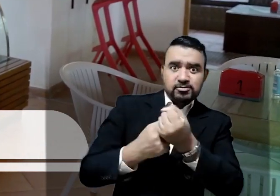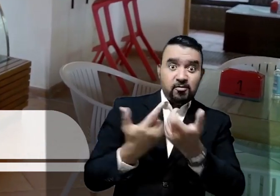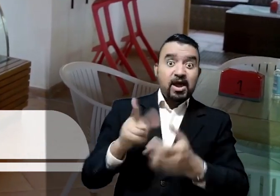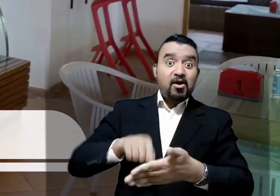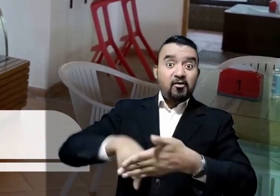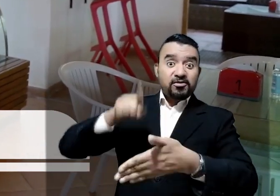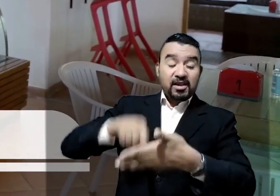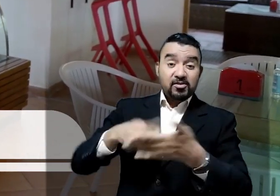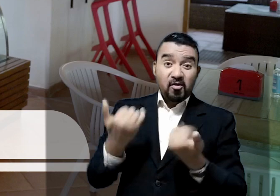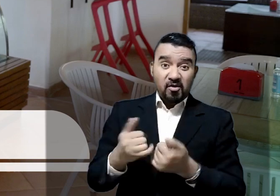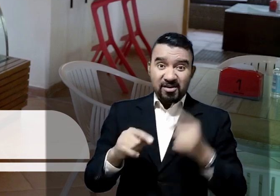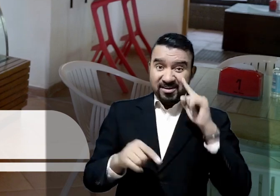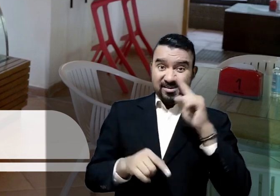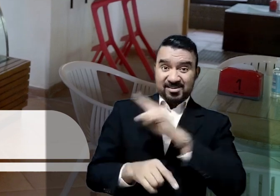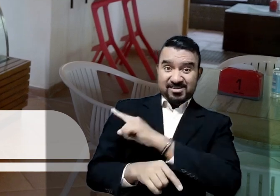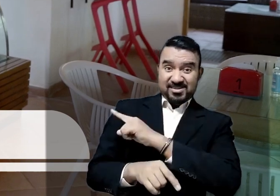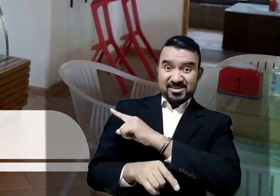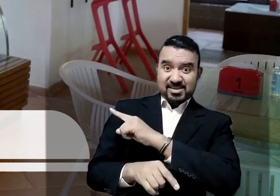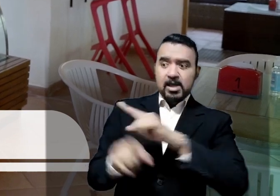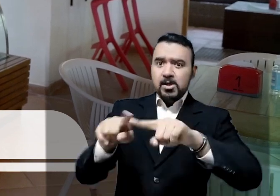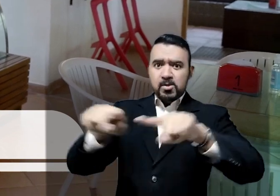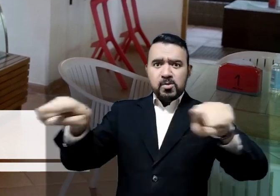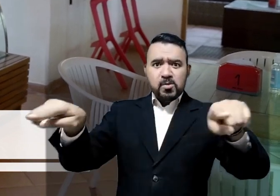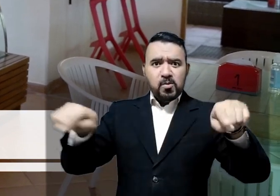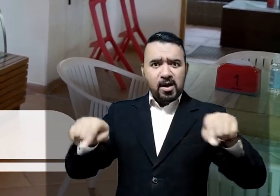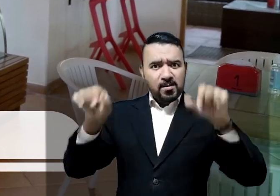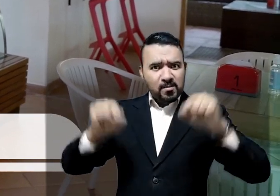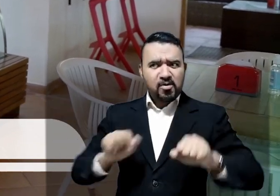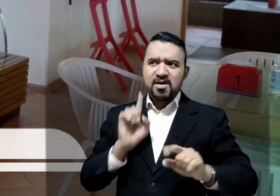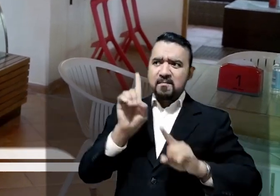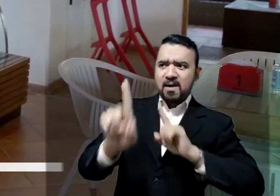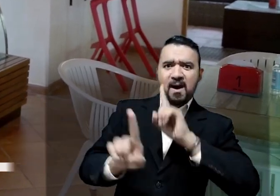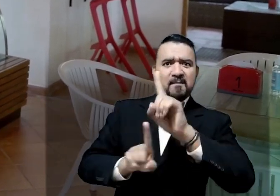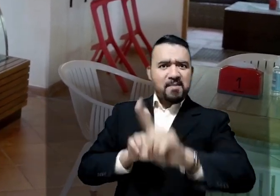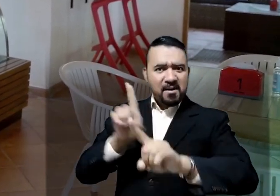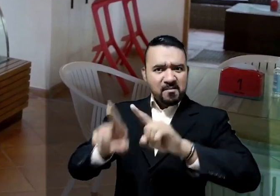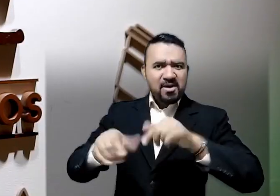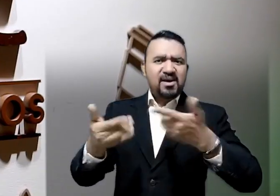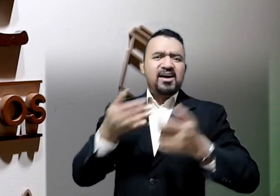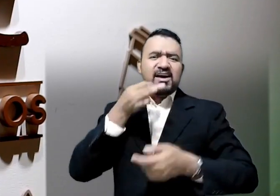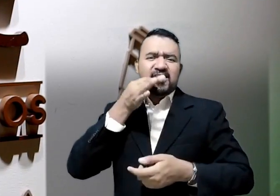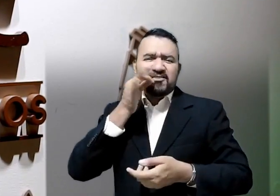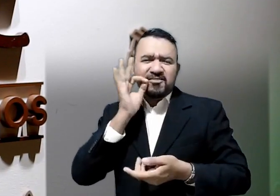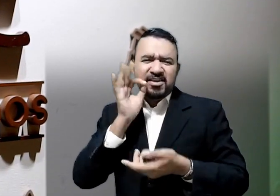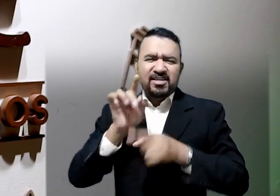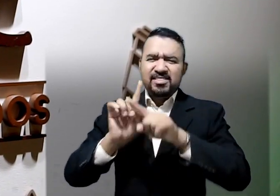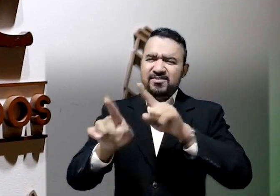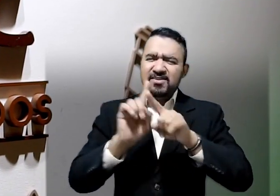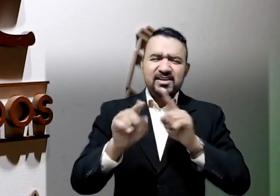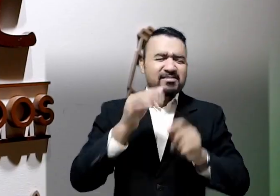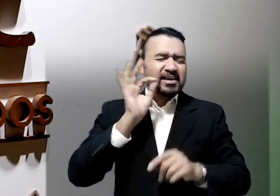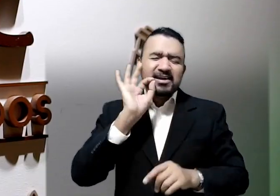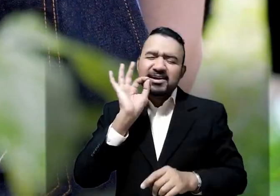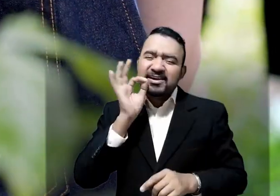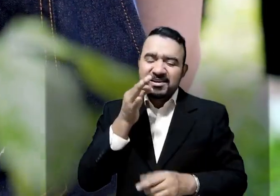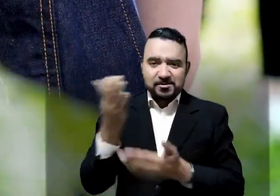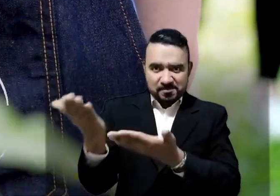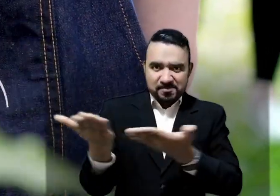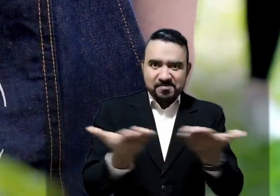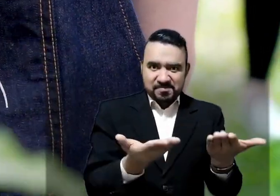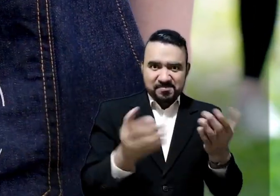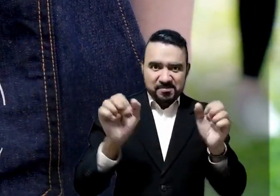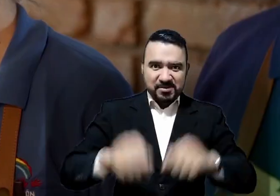un maravilloso lugar que hoy está abierto al público para que embigadeños y visitantes puedan venir acá a degustar sus deliciosos productos.